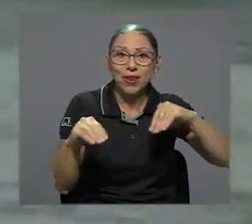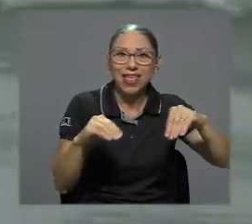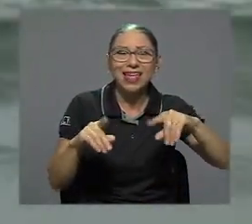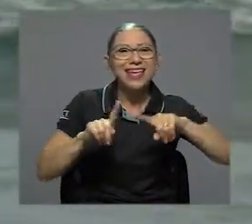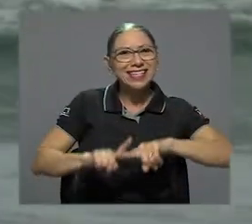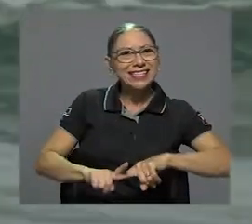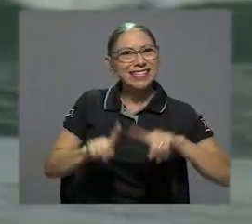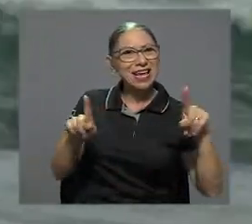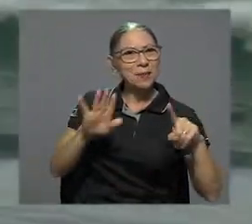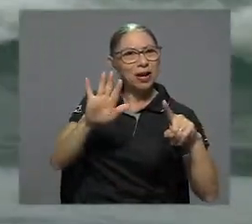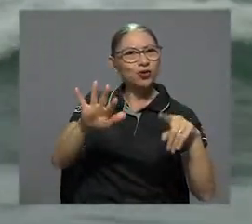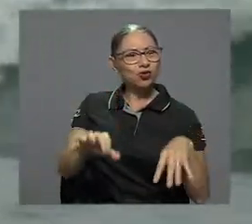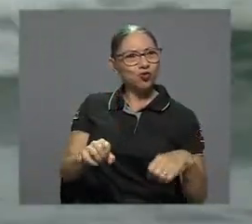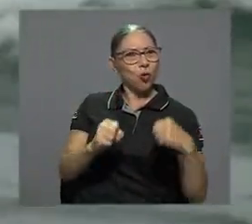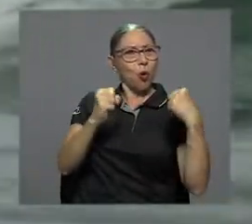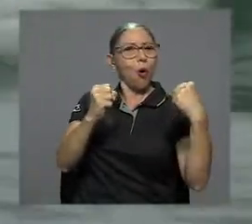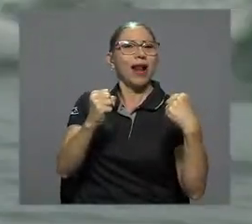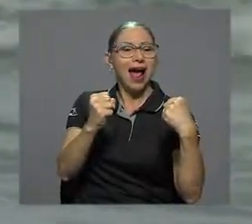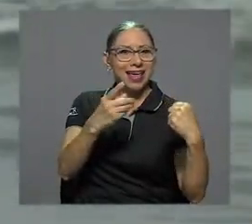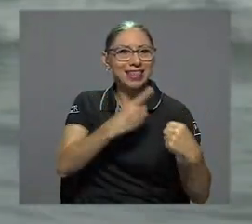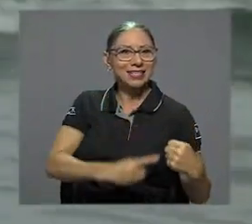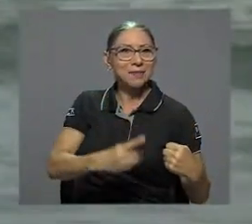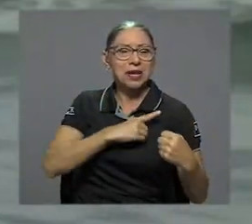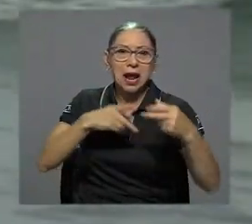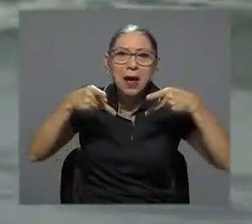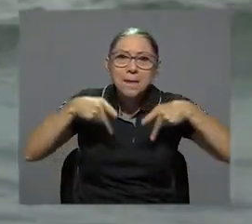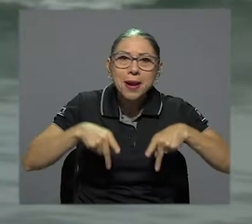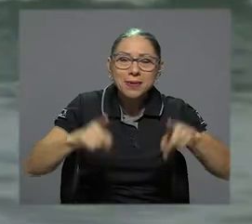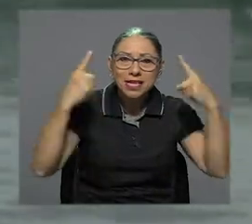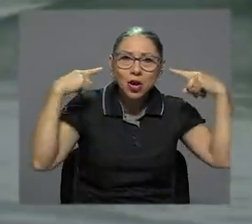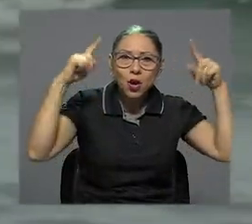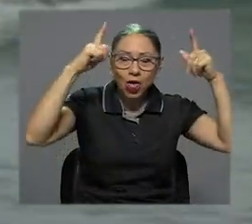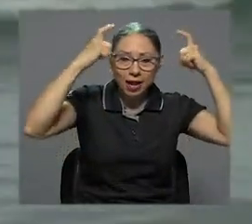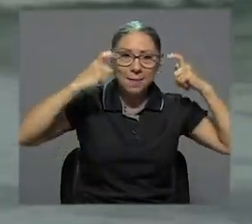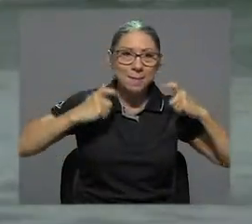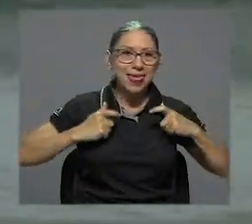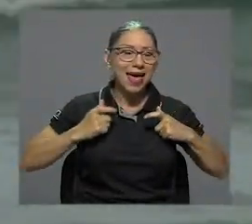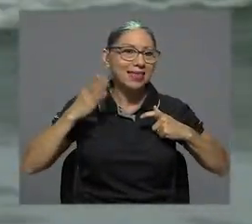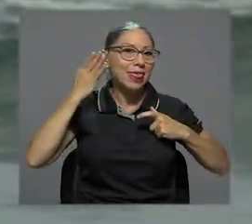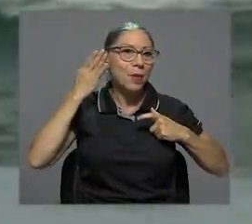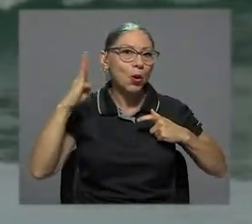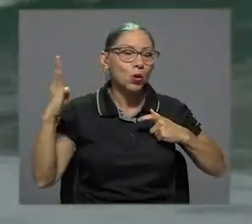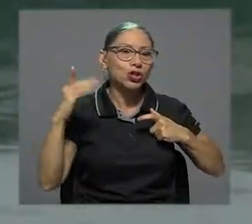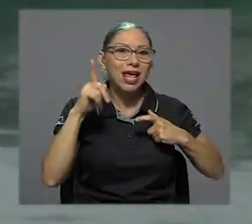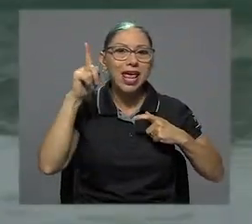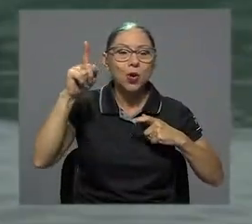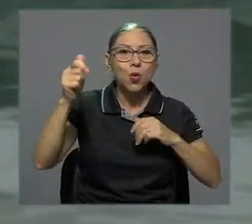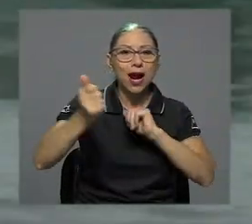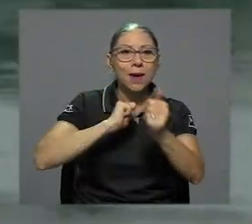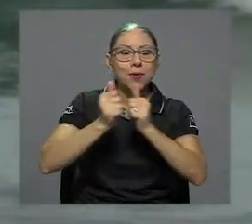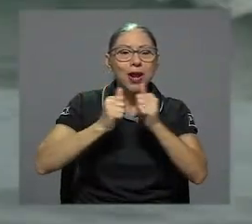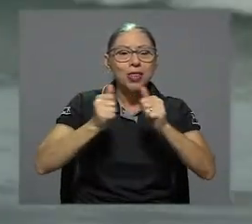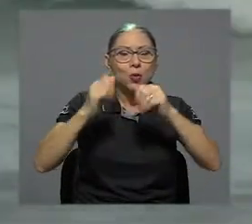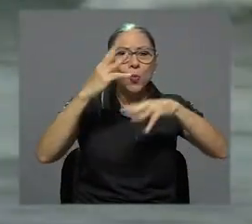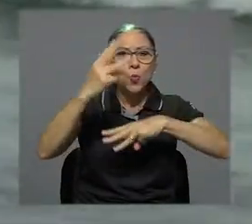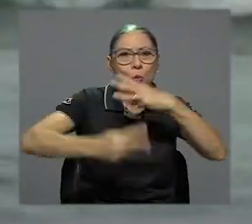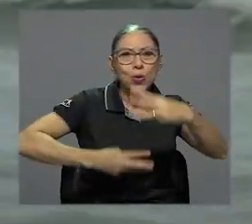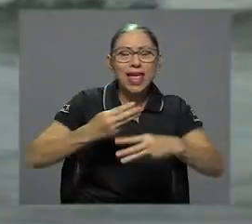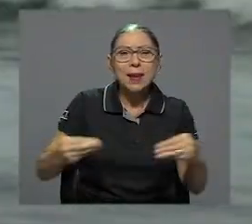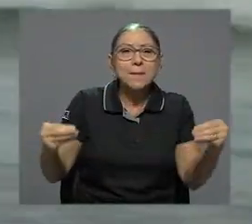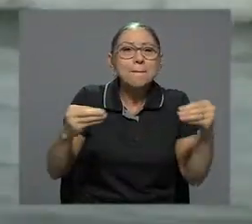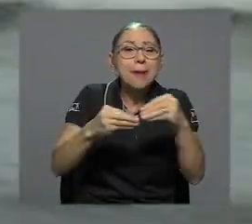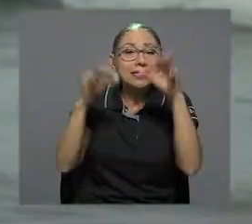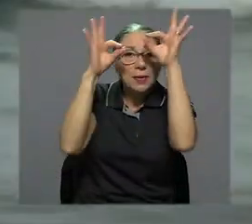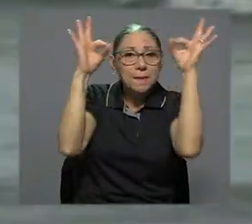piernas. Sin embargo, su coraje y disciplina le permitieron alcanzar medalla de bronce en uno de los campeonatos